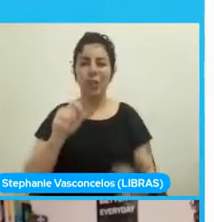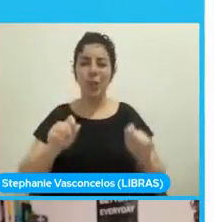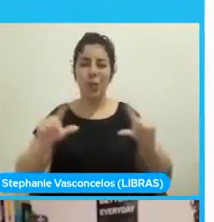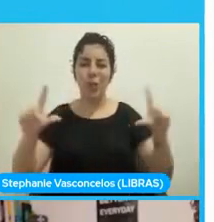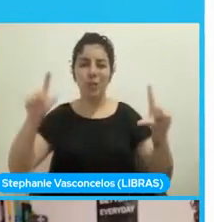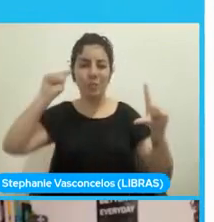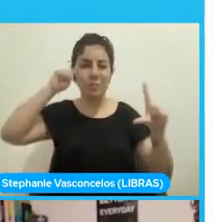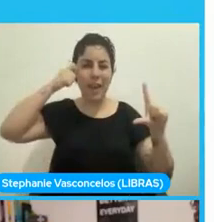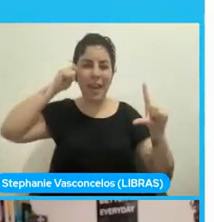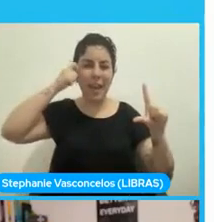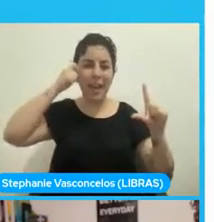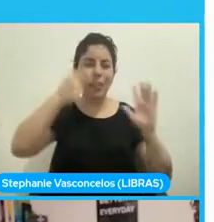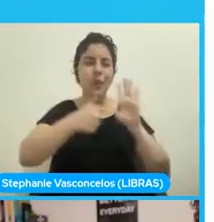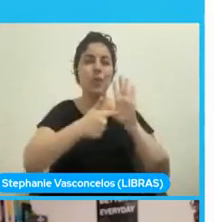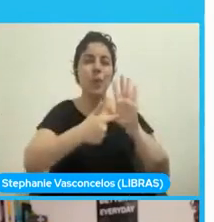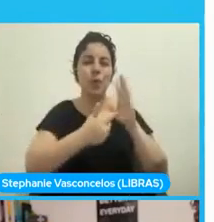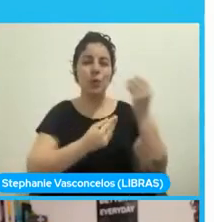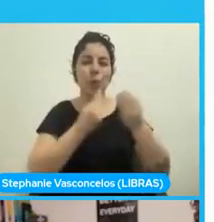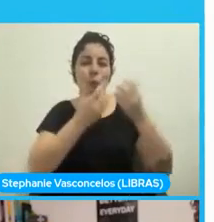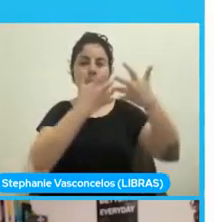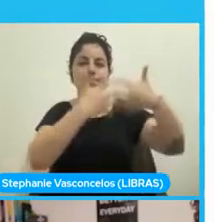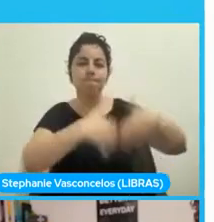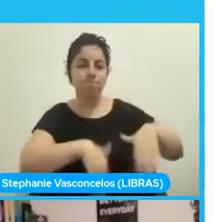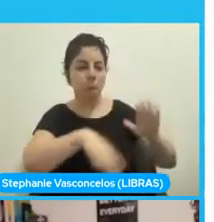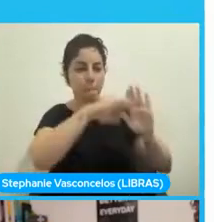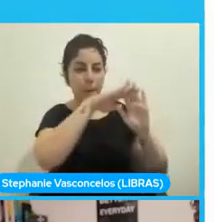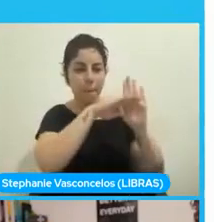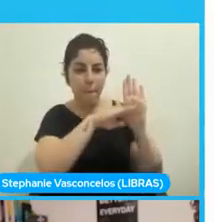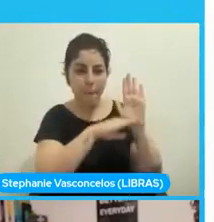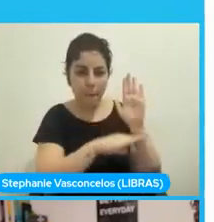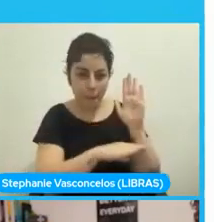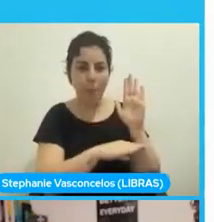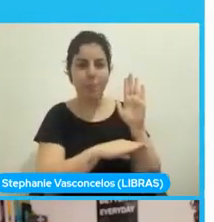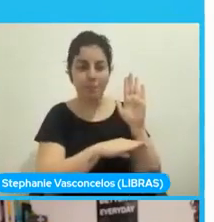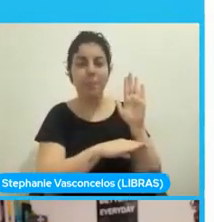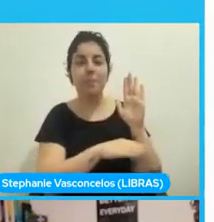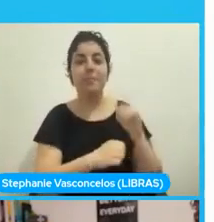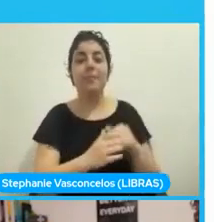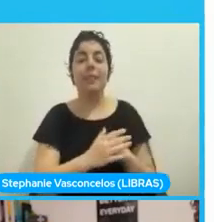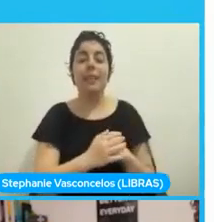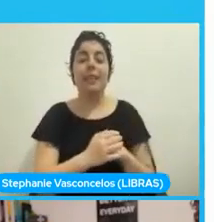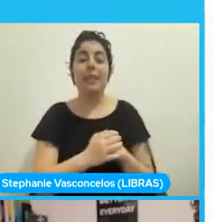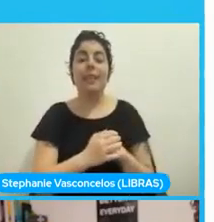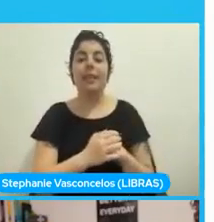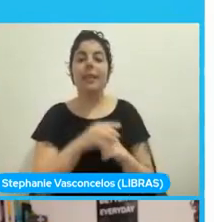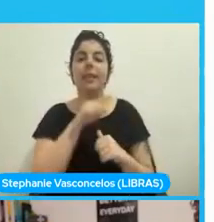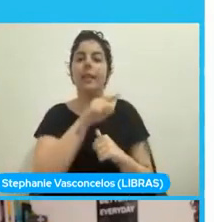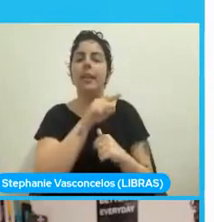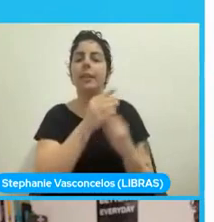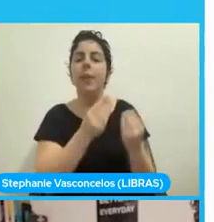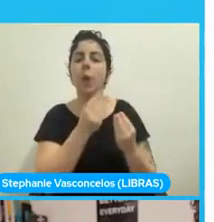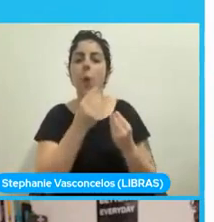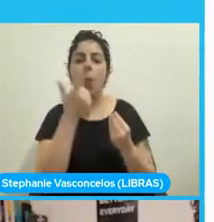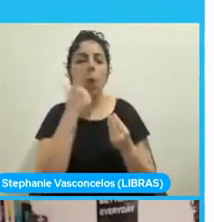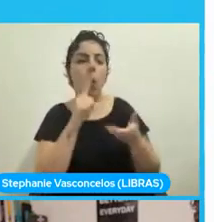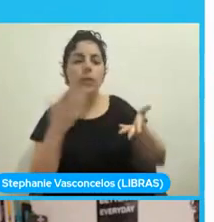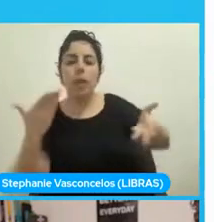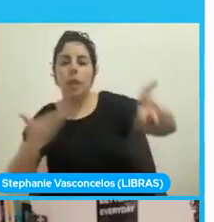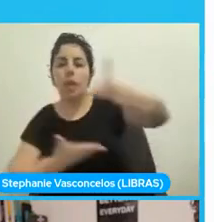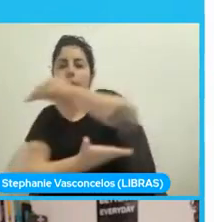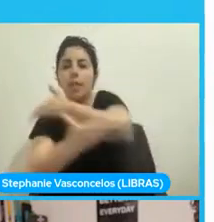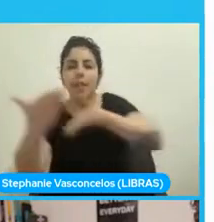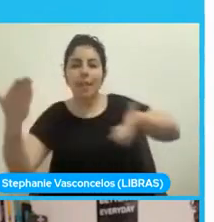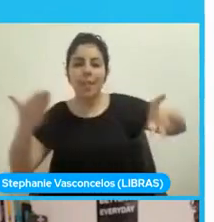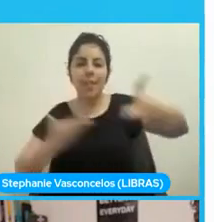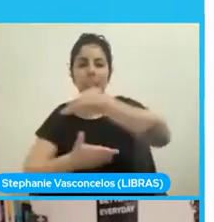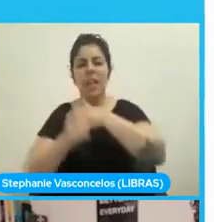Studio en el browser, ese archivo es el que se comunica, eso es lo que se hace el deployment, cuando